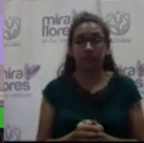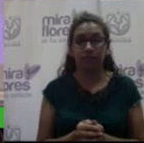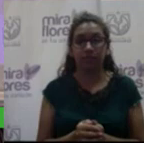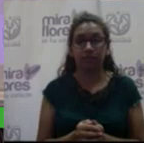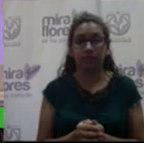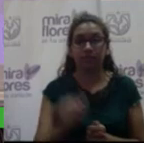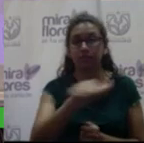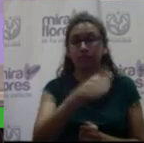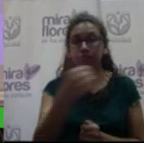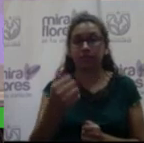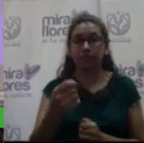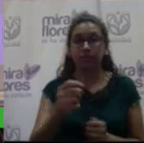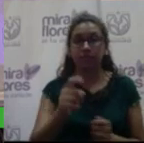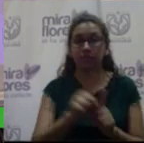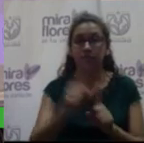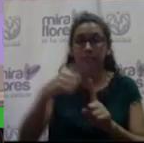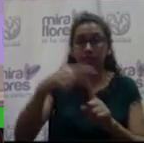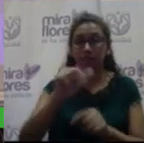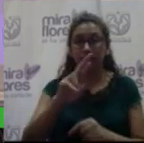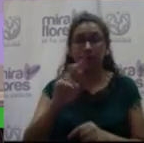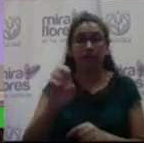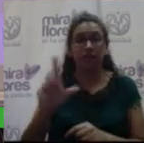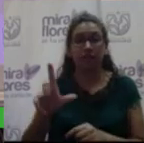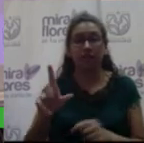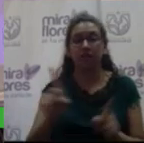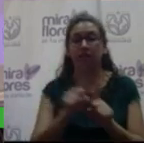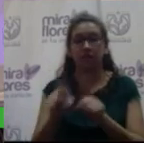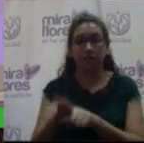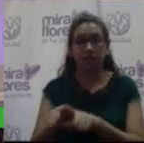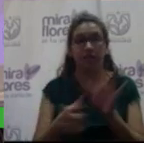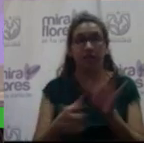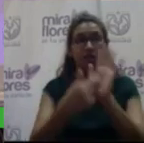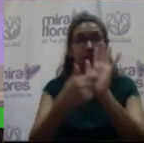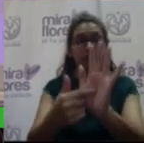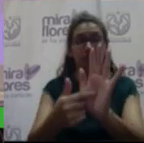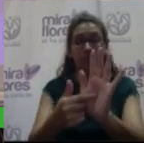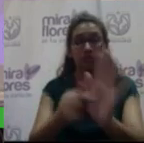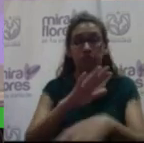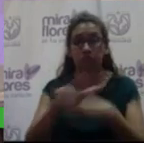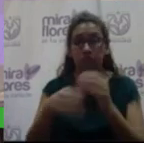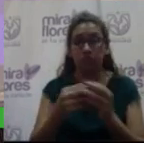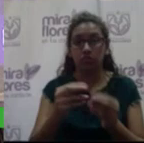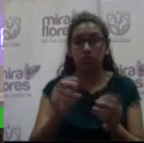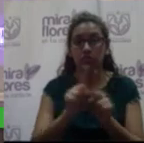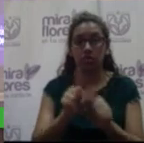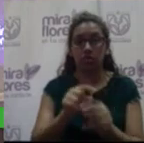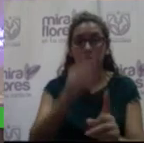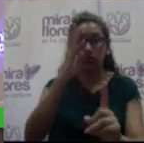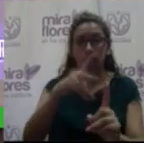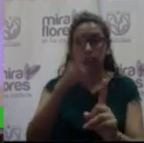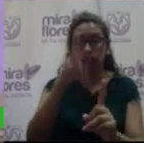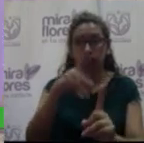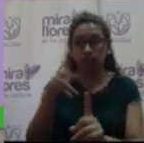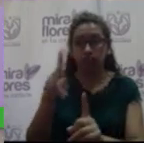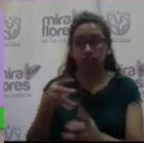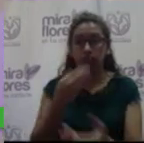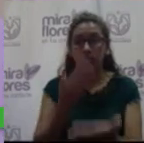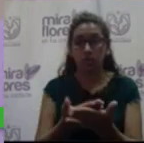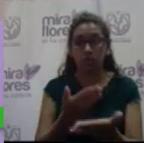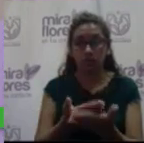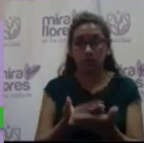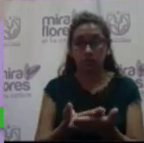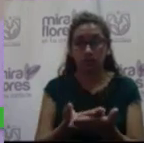siguiente taller se llevó a cabo la presentación de los resultados, de la evaluación técnica de los proyectos y las propuestas.